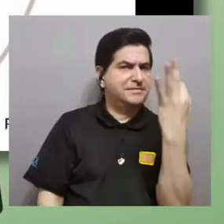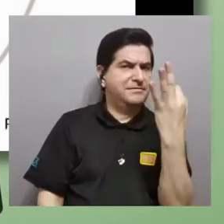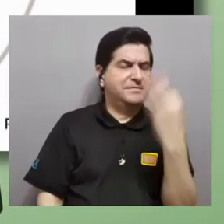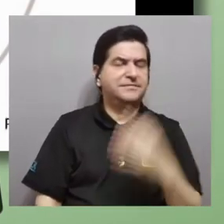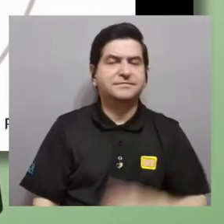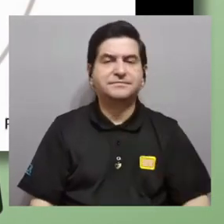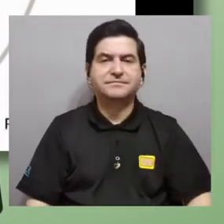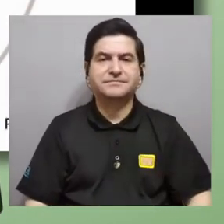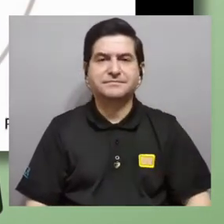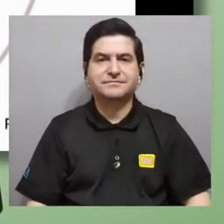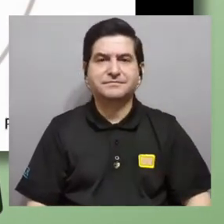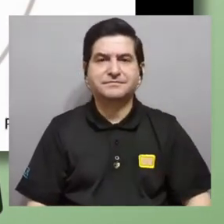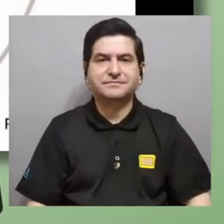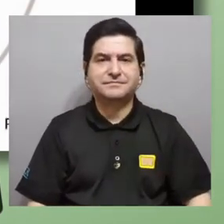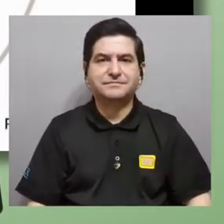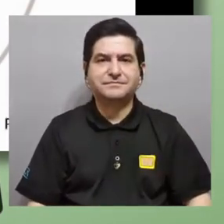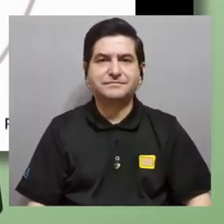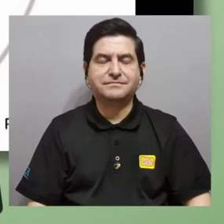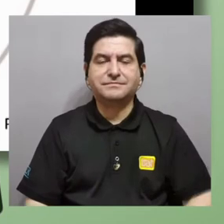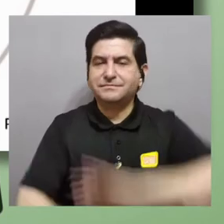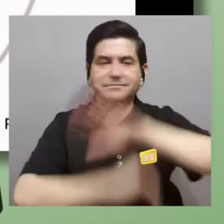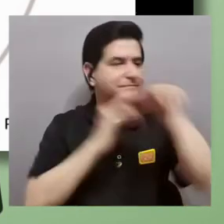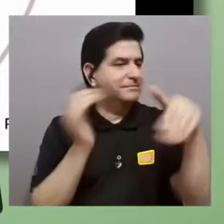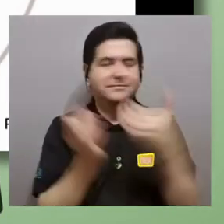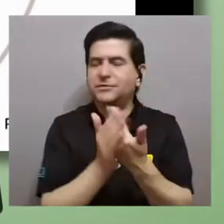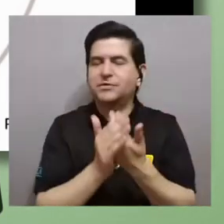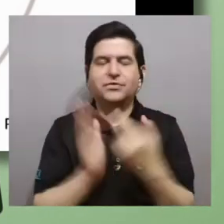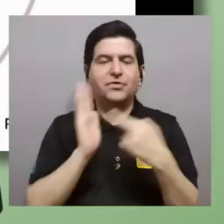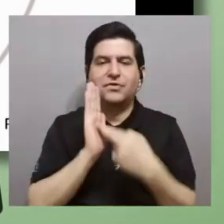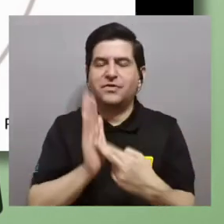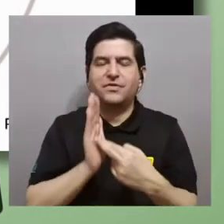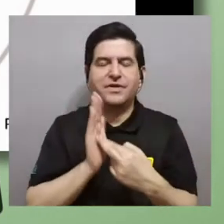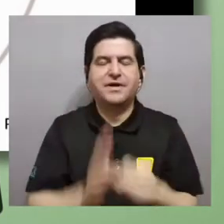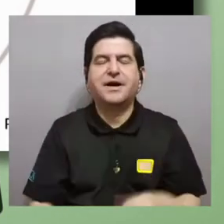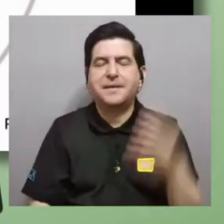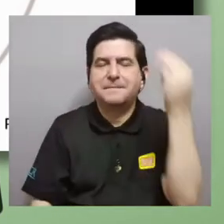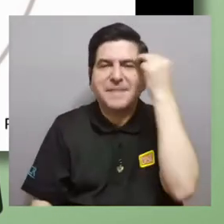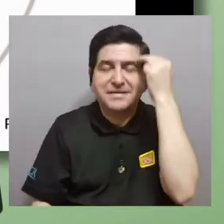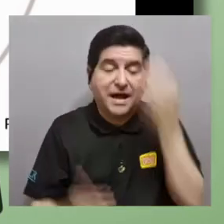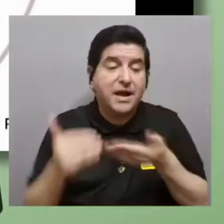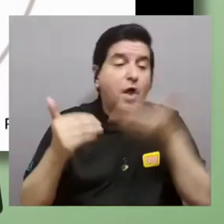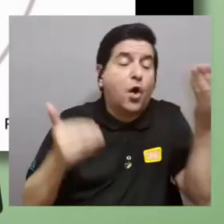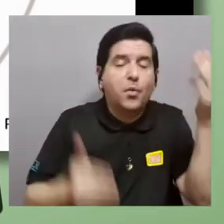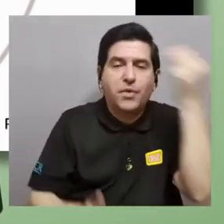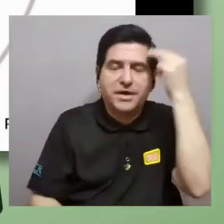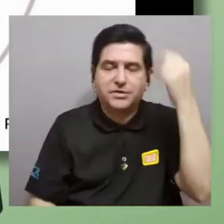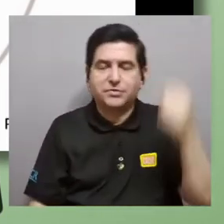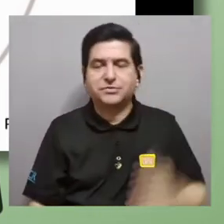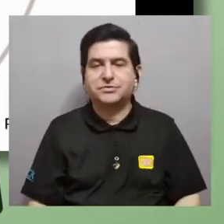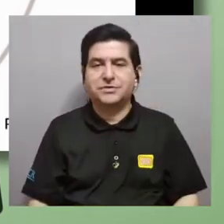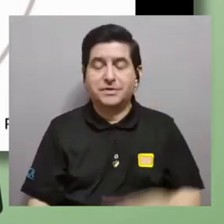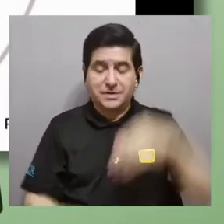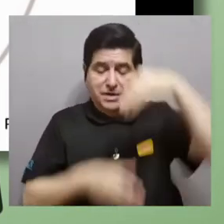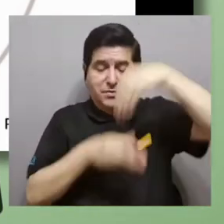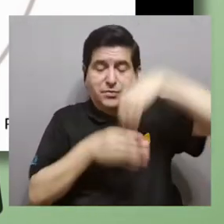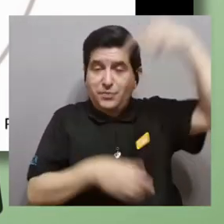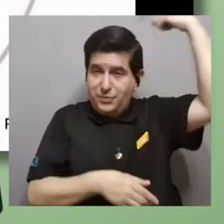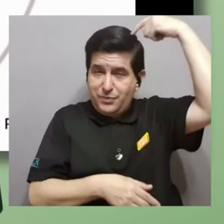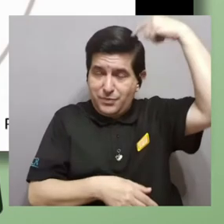es que no todos los representaciones mentales esos objetos mentales que tenemos en la cabeza